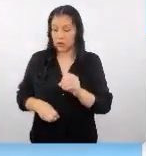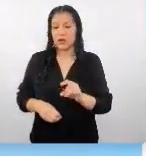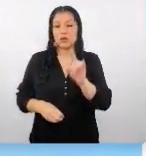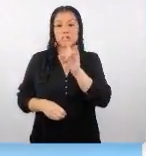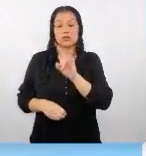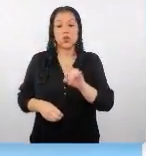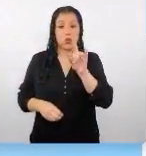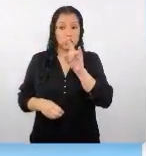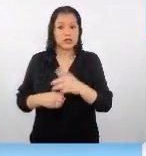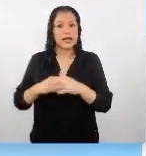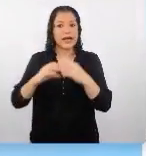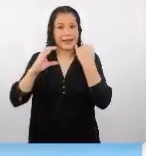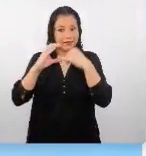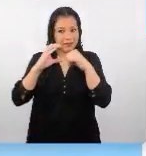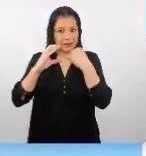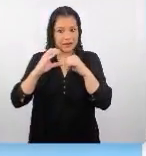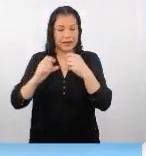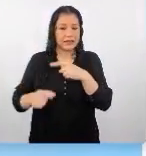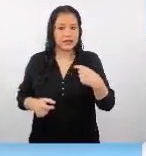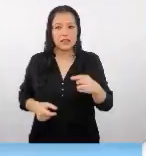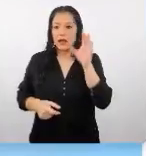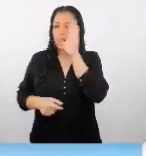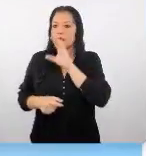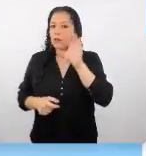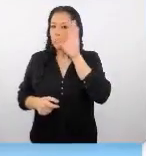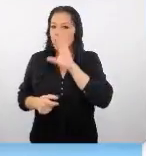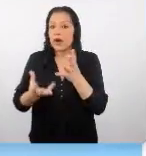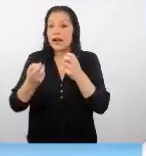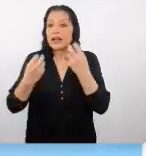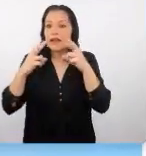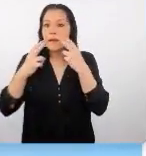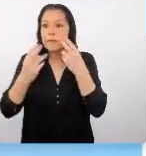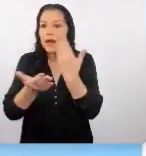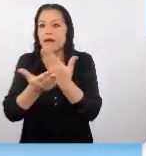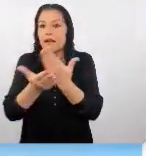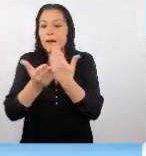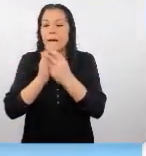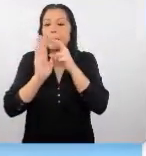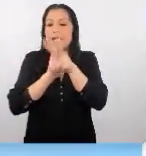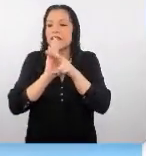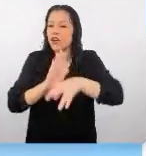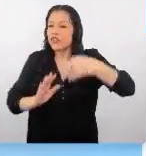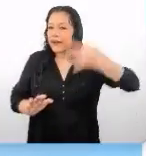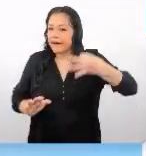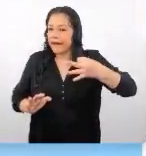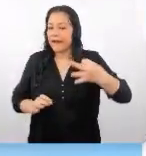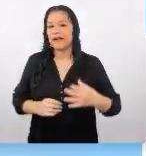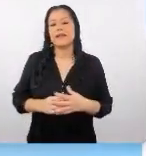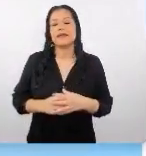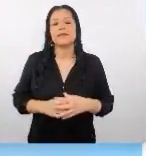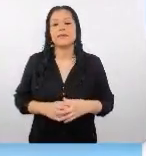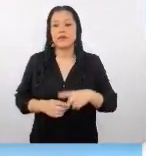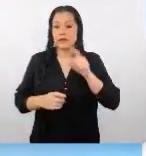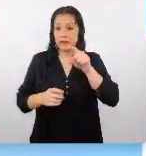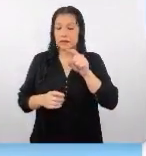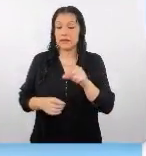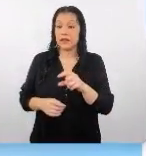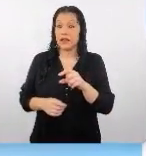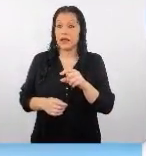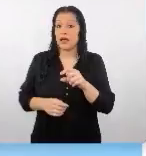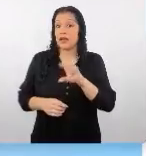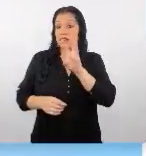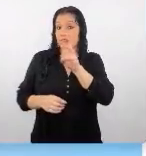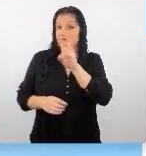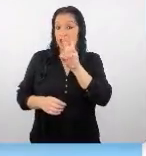usuarios de internet gustan de ver videos en vivo, ¿no? Entonces, estas cifras ya nos dan una